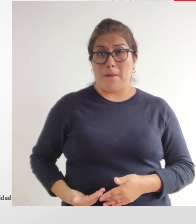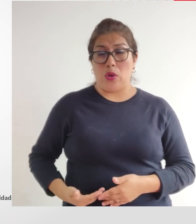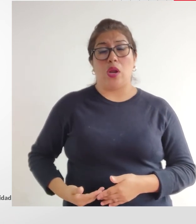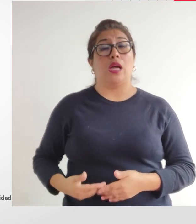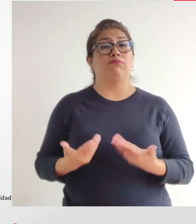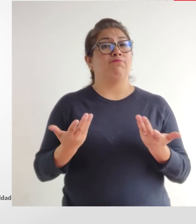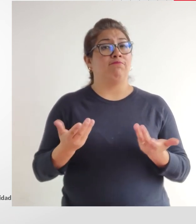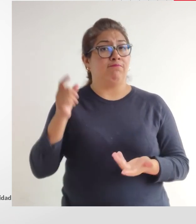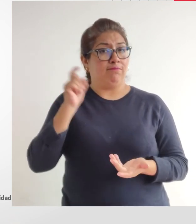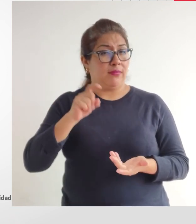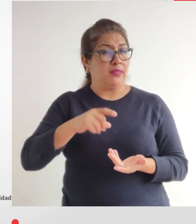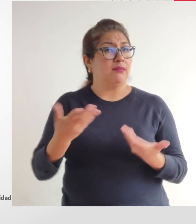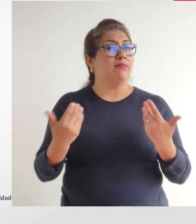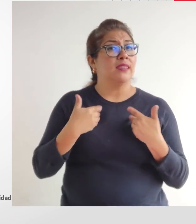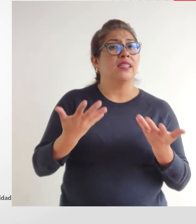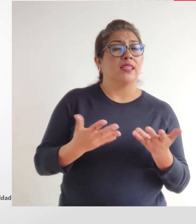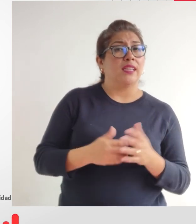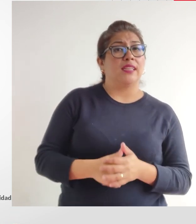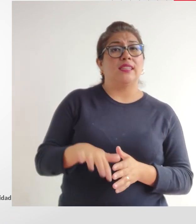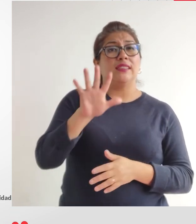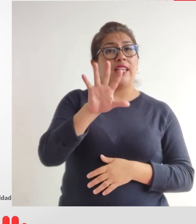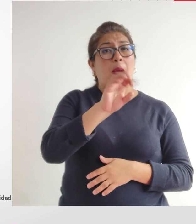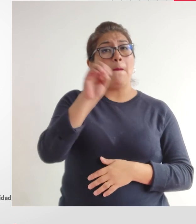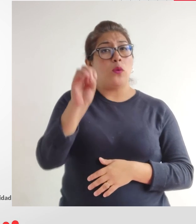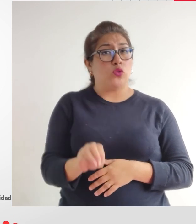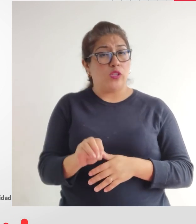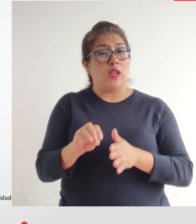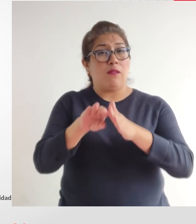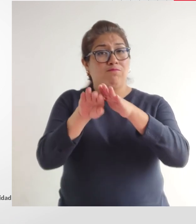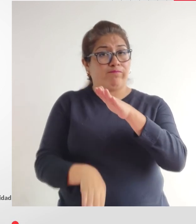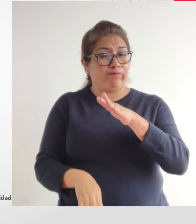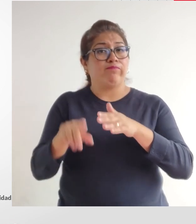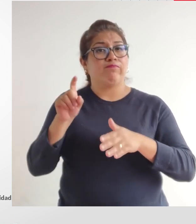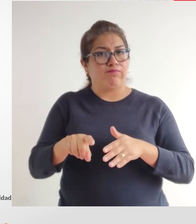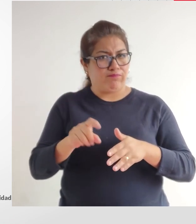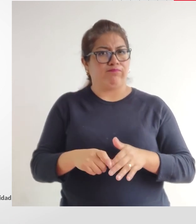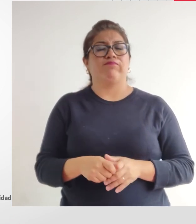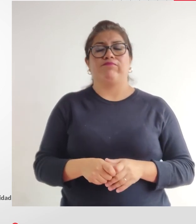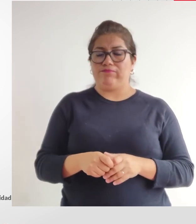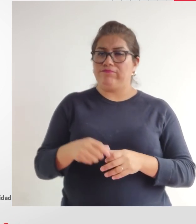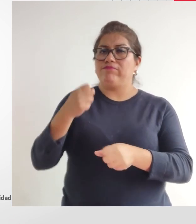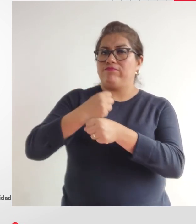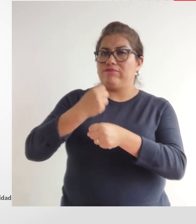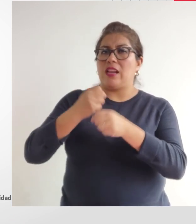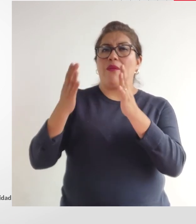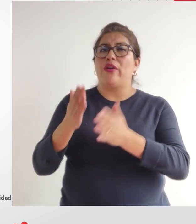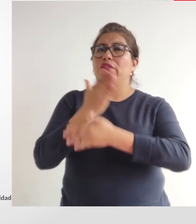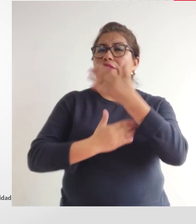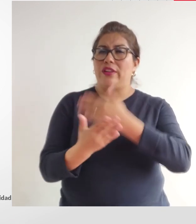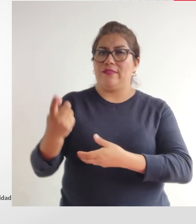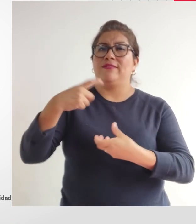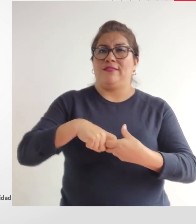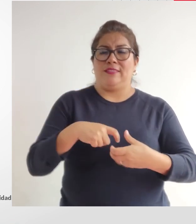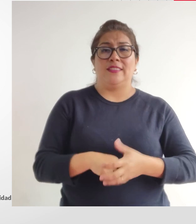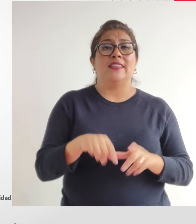tiene que contar con no menos del 5% avancemos en la cuota de empleo